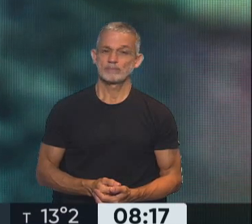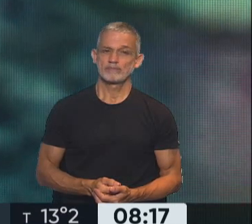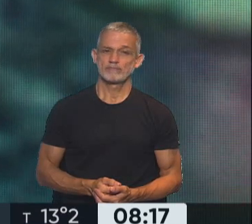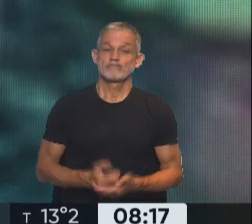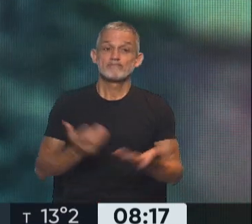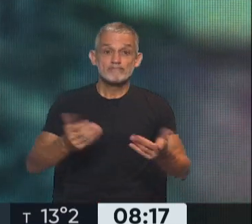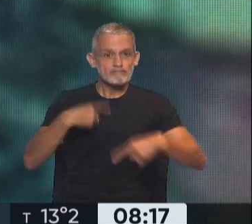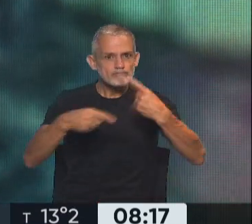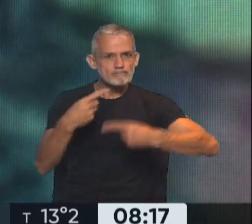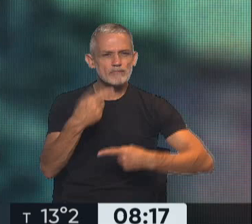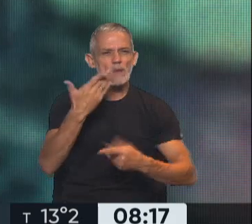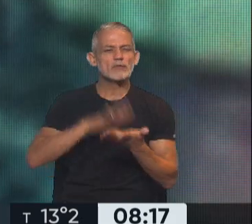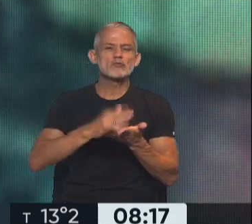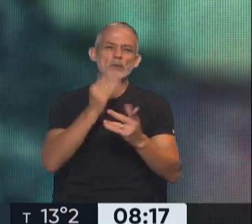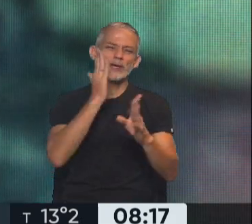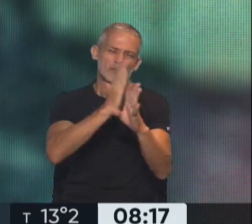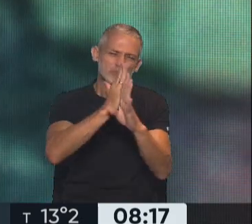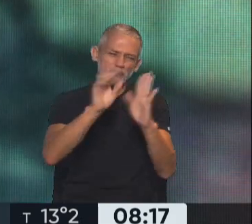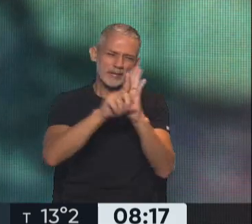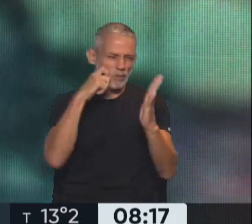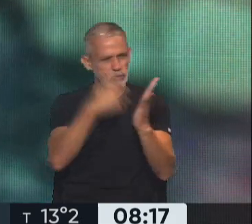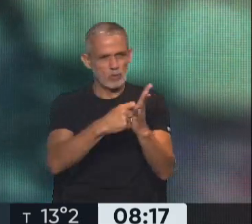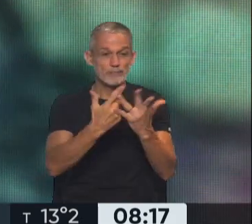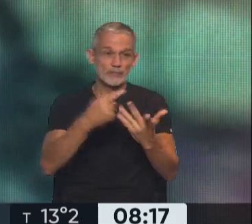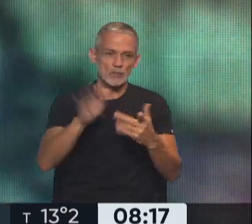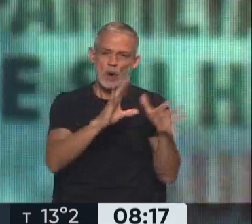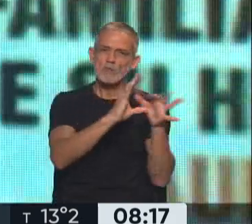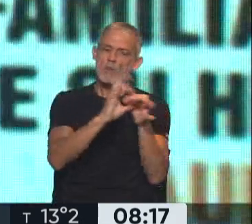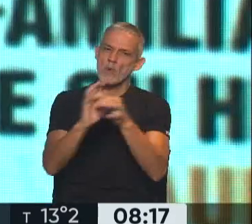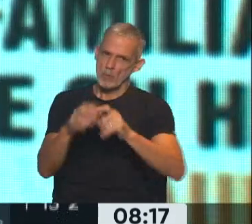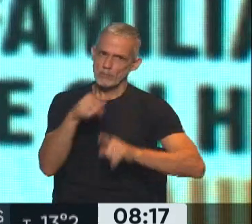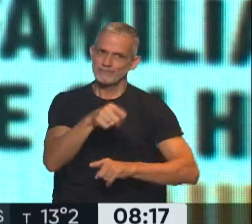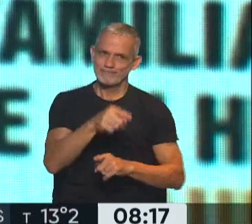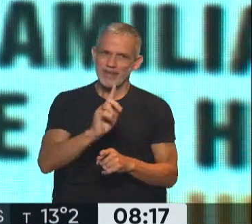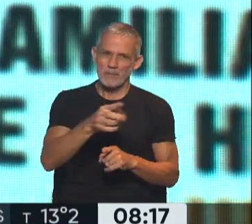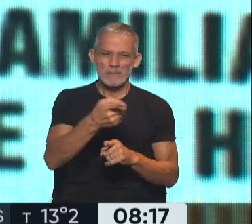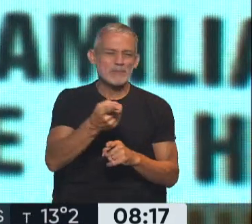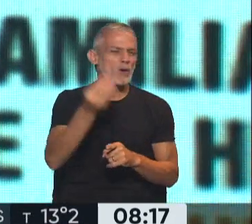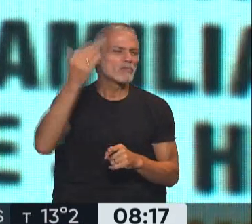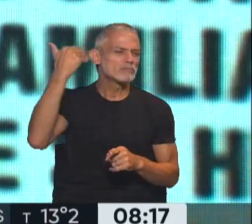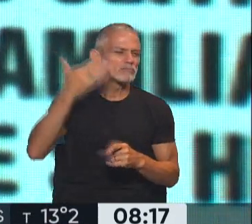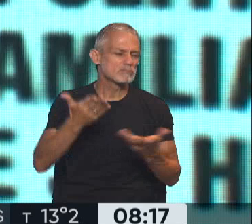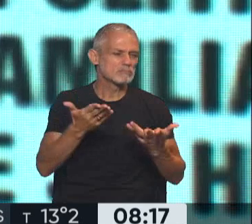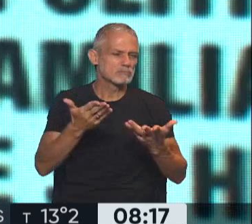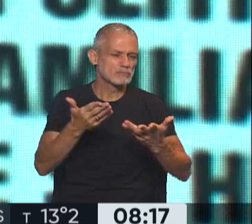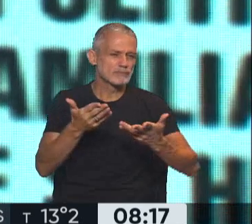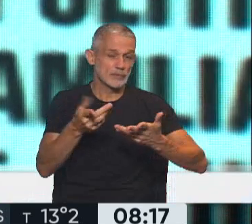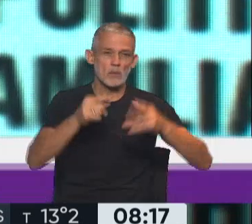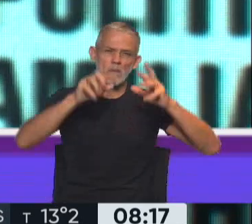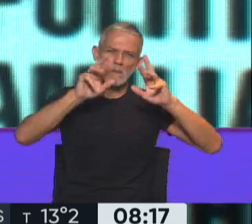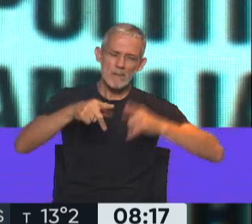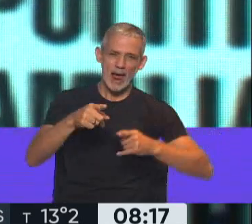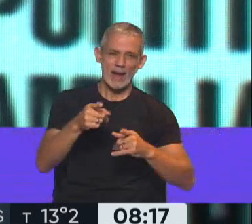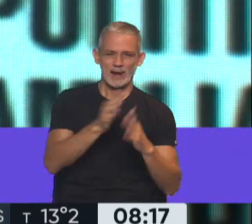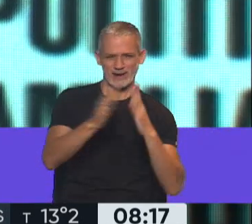Y seguimos hablando del espionaje ilegal y de todas las derivaciones vinculadas precisamente con lo que fue este plan que se